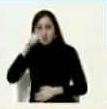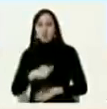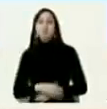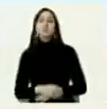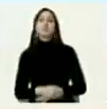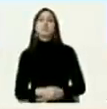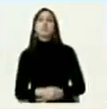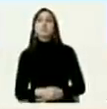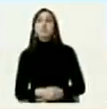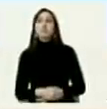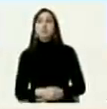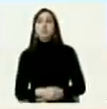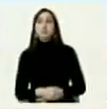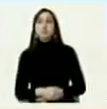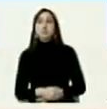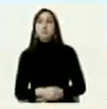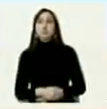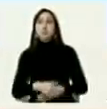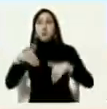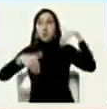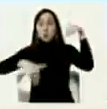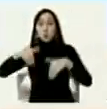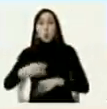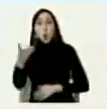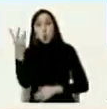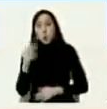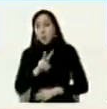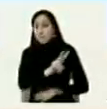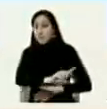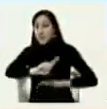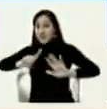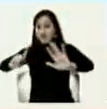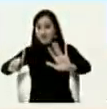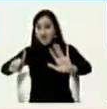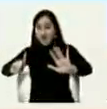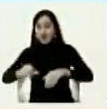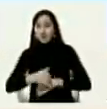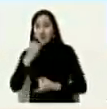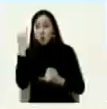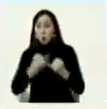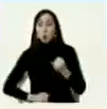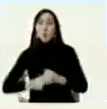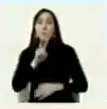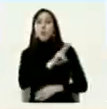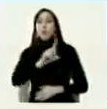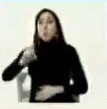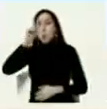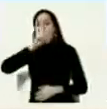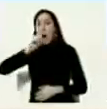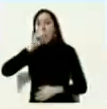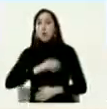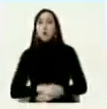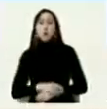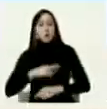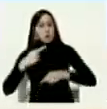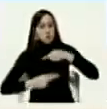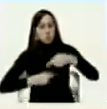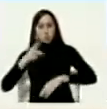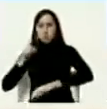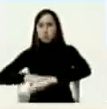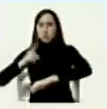esta sería la elección número 26 en los últimos 21 años de revolución